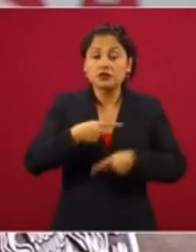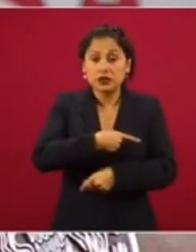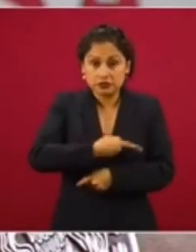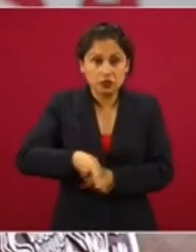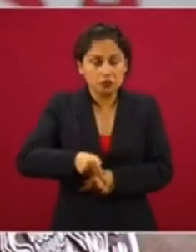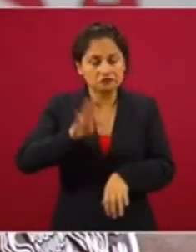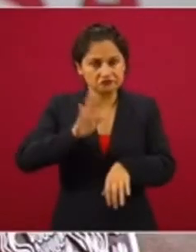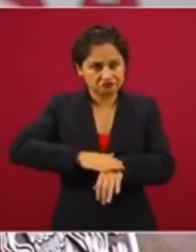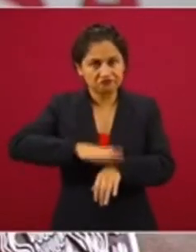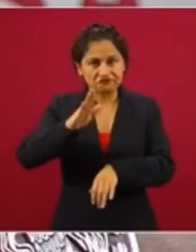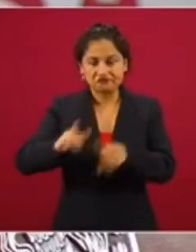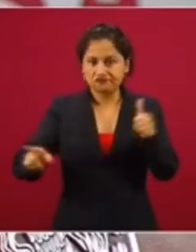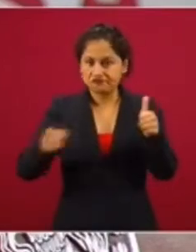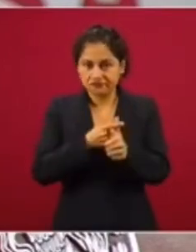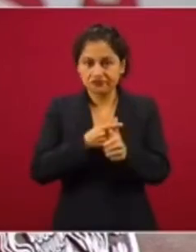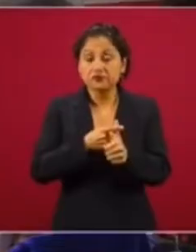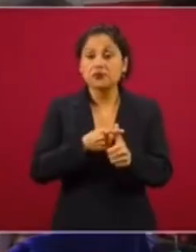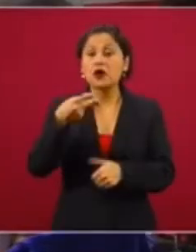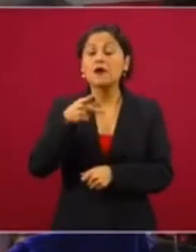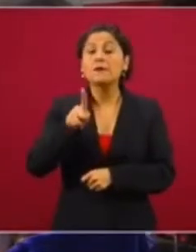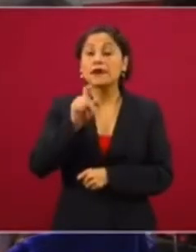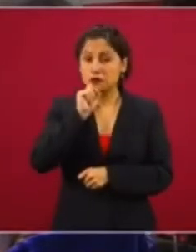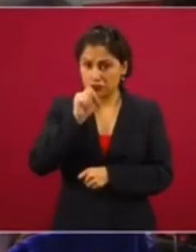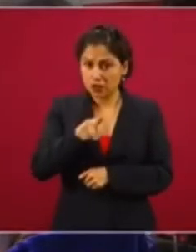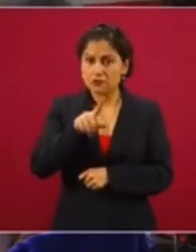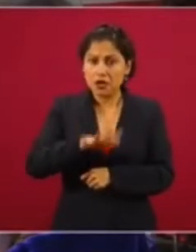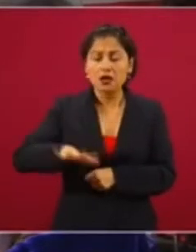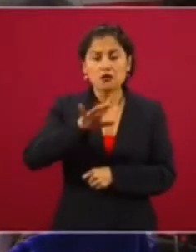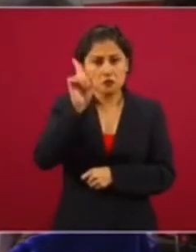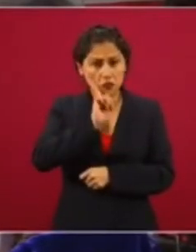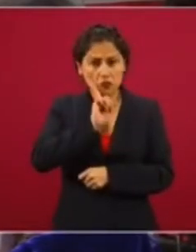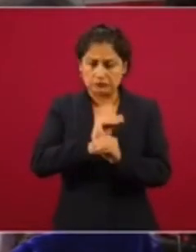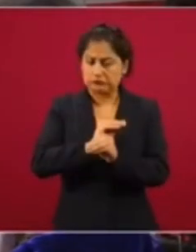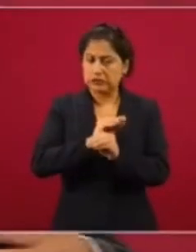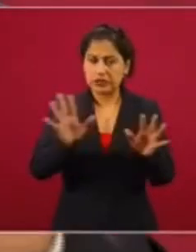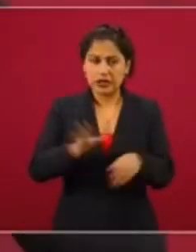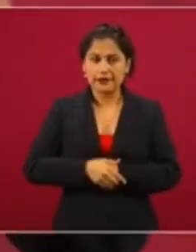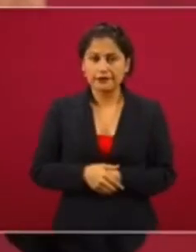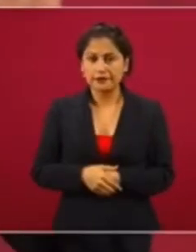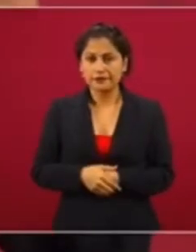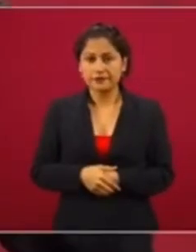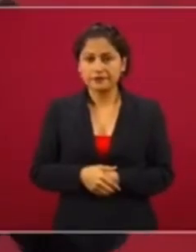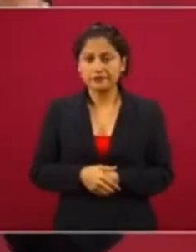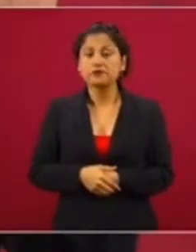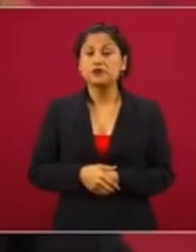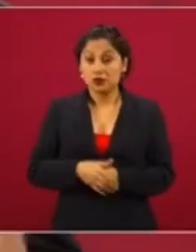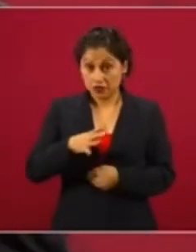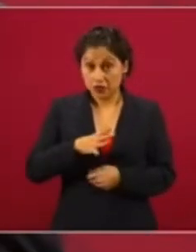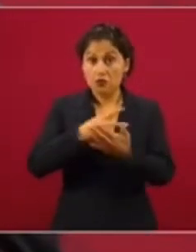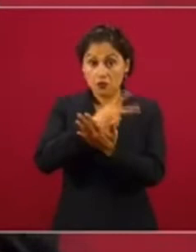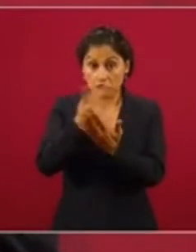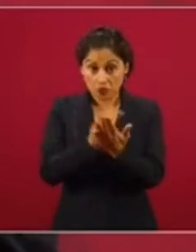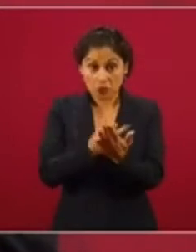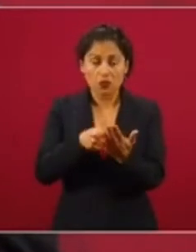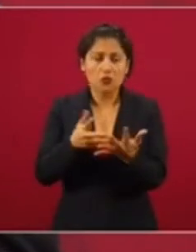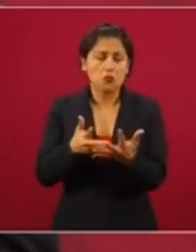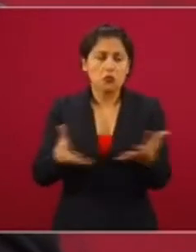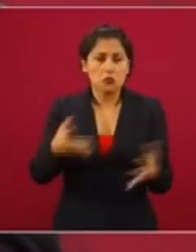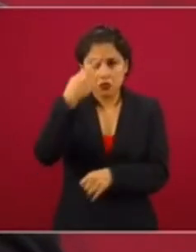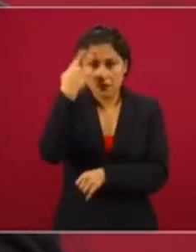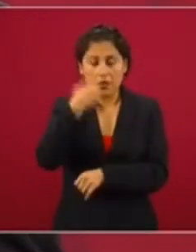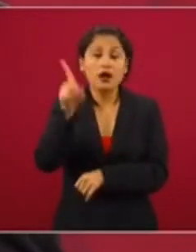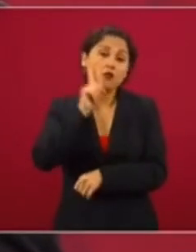y desde luego que protegemos a las mujeres. Hay un programa amplio de protección a las mujeres.